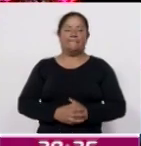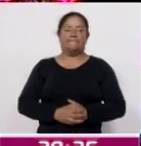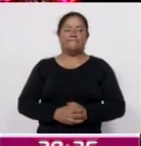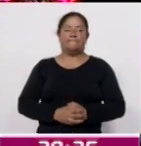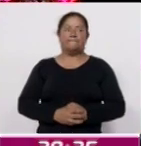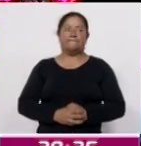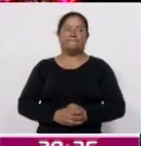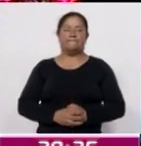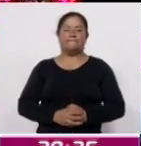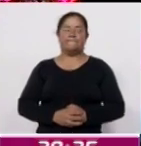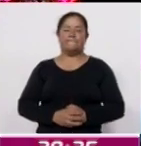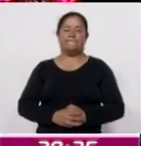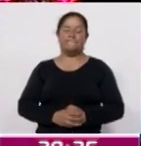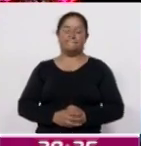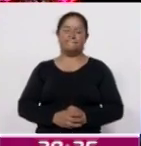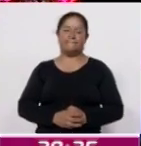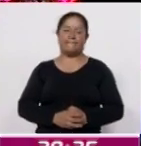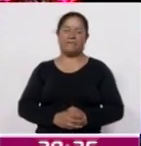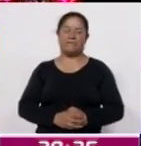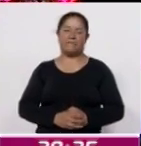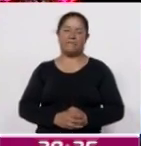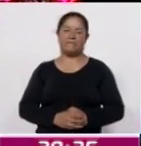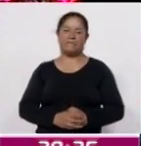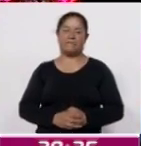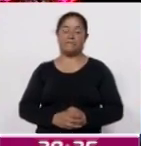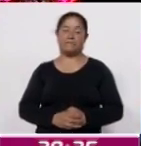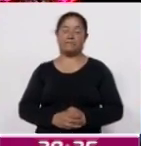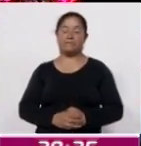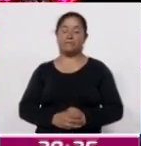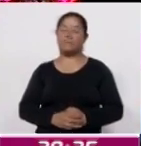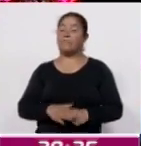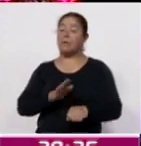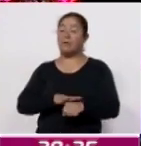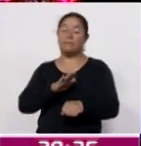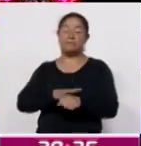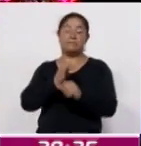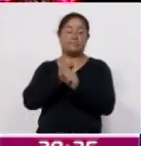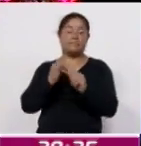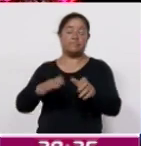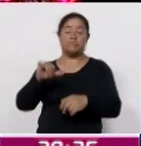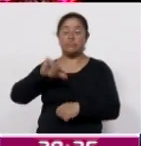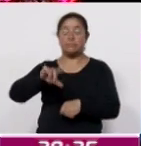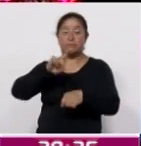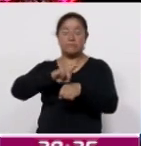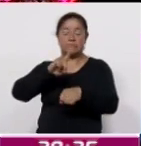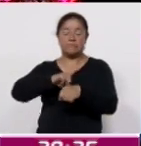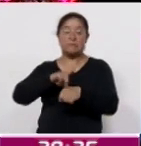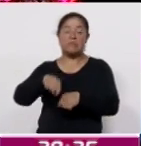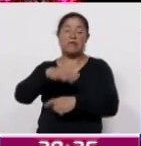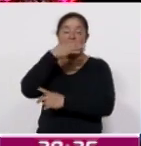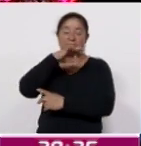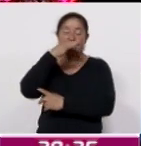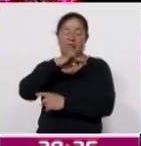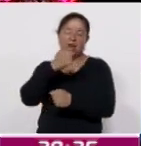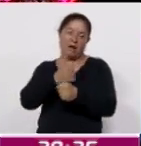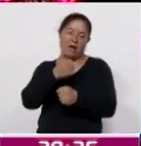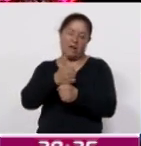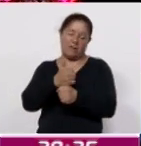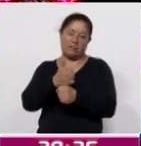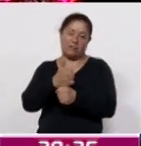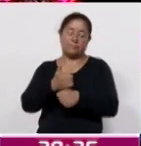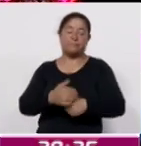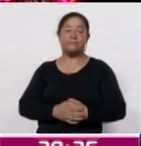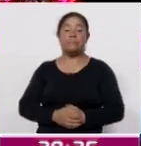Y en más información, en este día, desde luego en el día precisamente en el que festejamos a nuestros abuelitos,